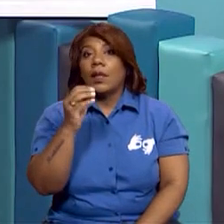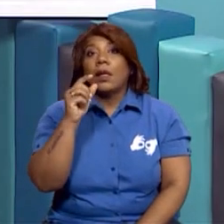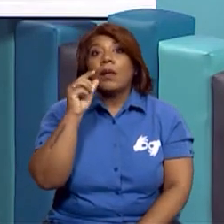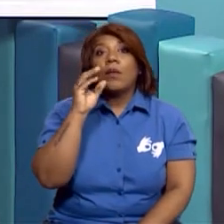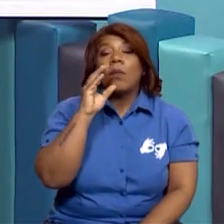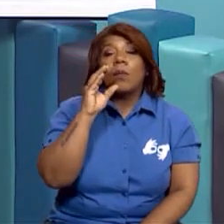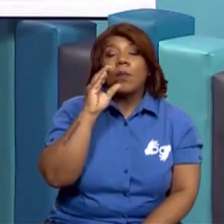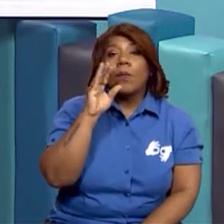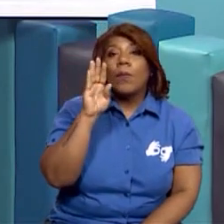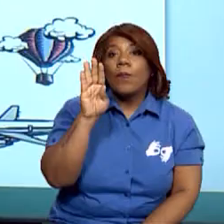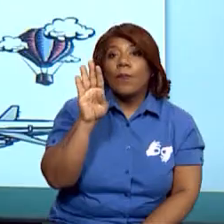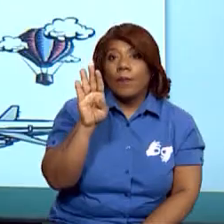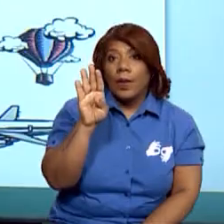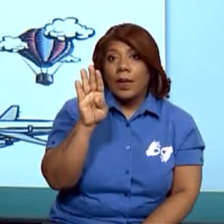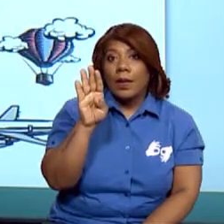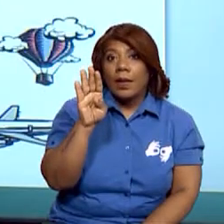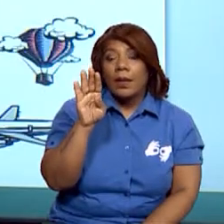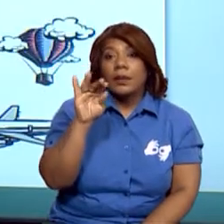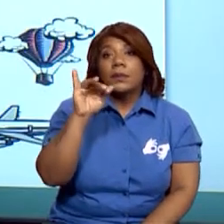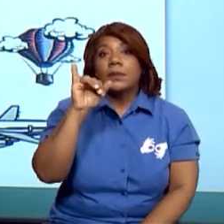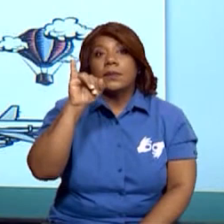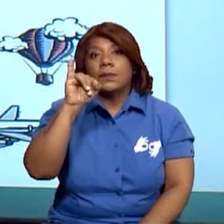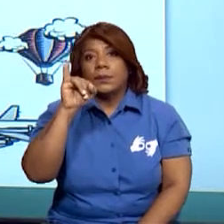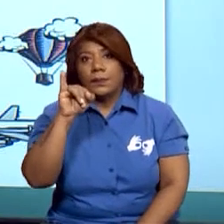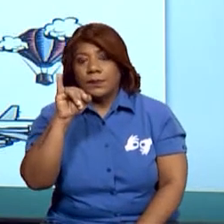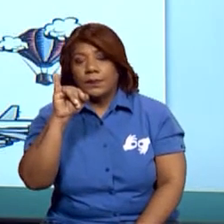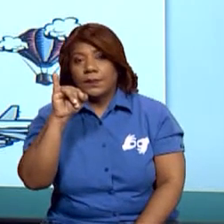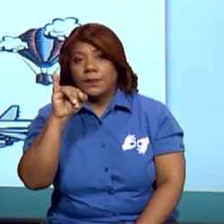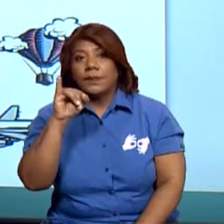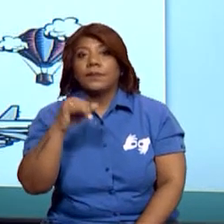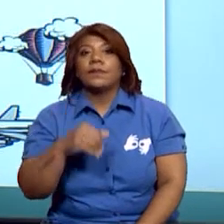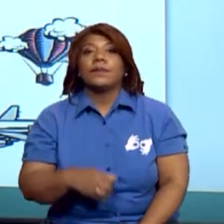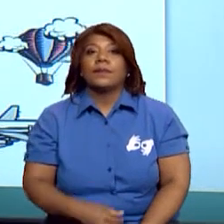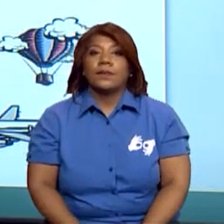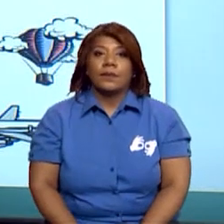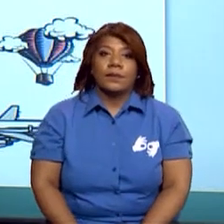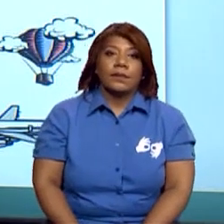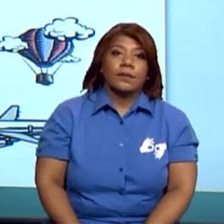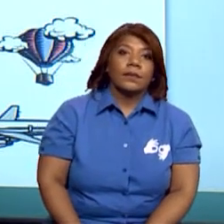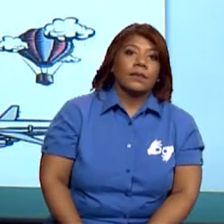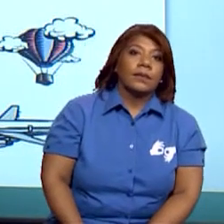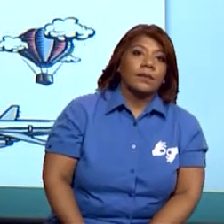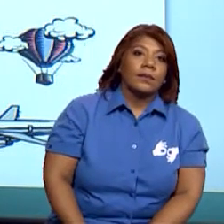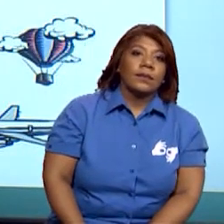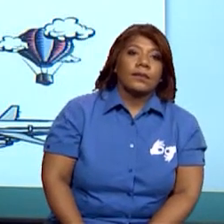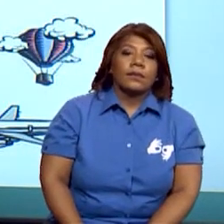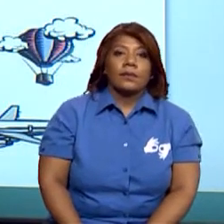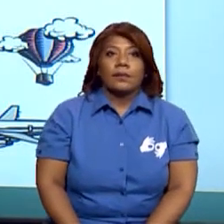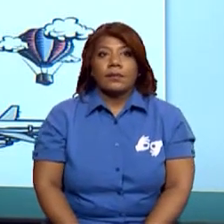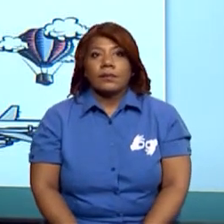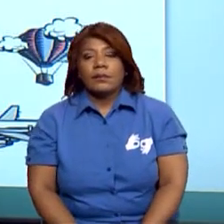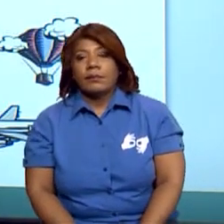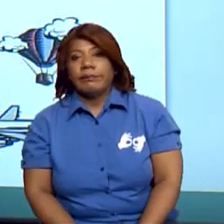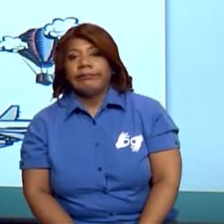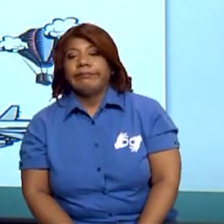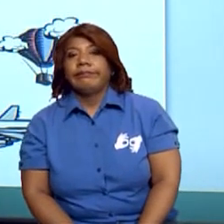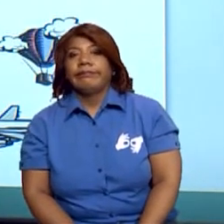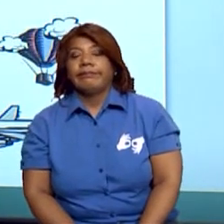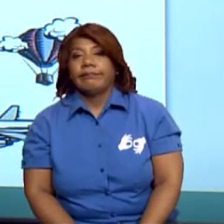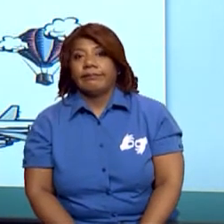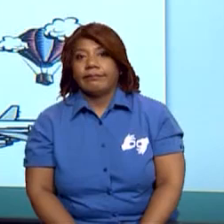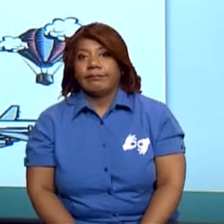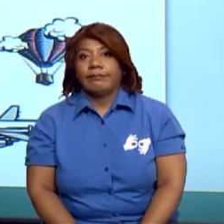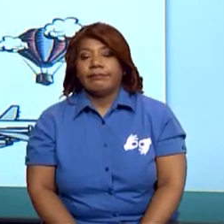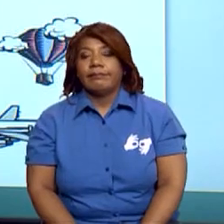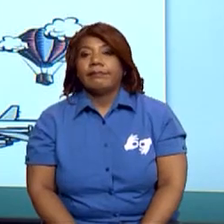Sería la B. Luego la siguiente letra que es la I. Y de esta forma vamos a ir buscando hasta completar la